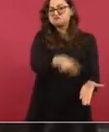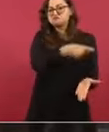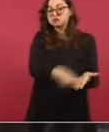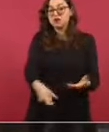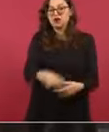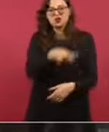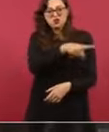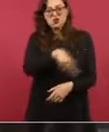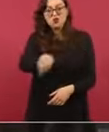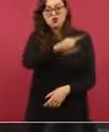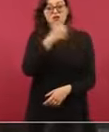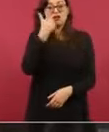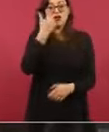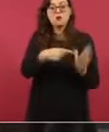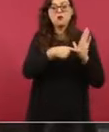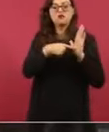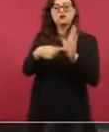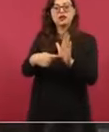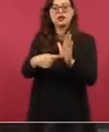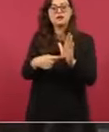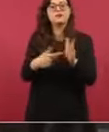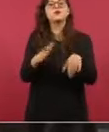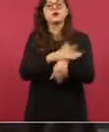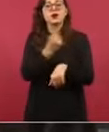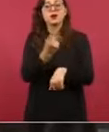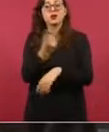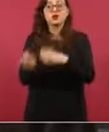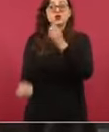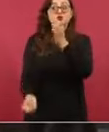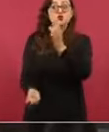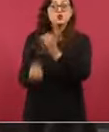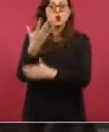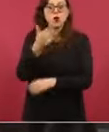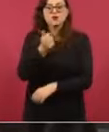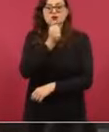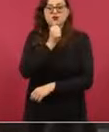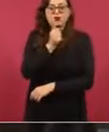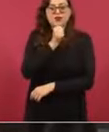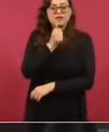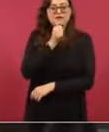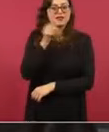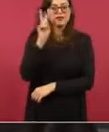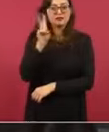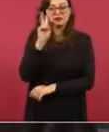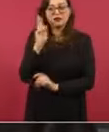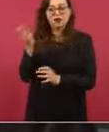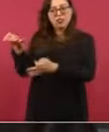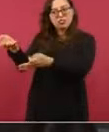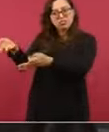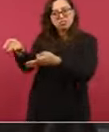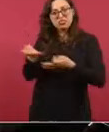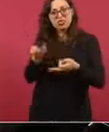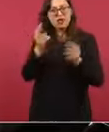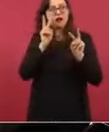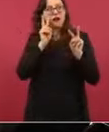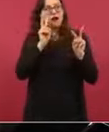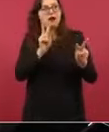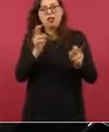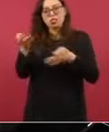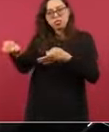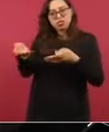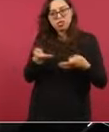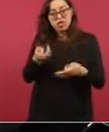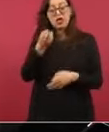importante que no se exhiban y por eso esta ley, porque se está pensando en estas nuevas generaciones, señor presidente. Sí,